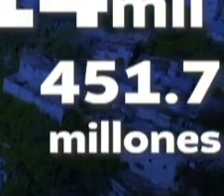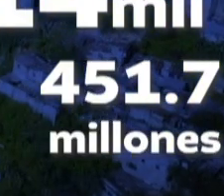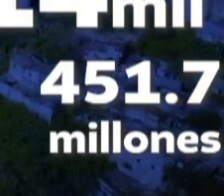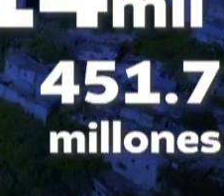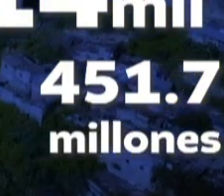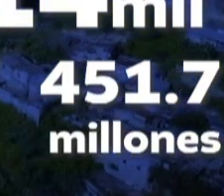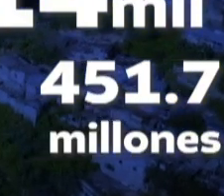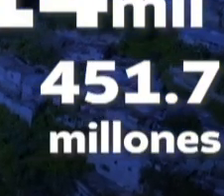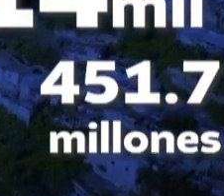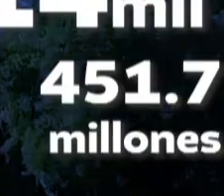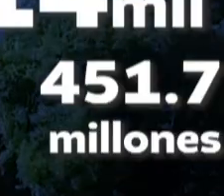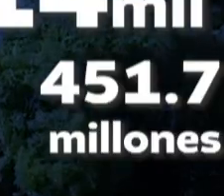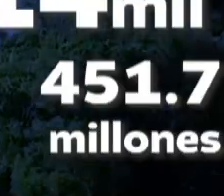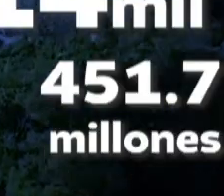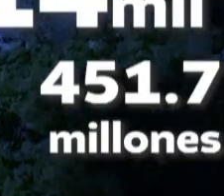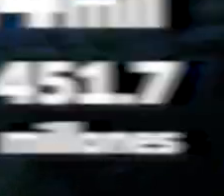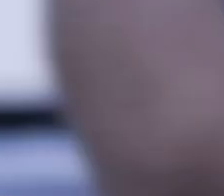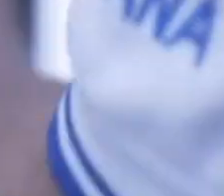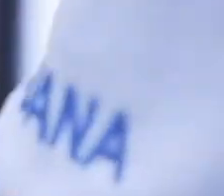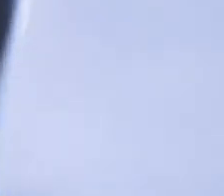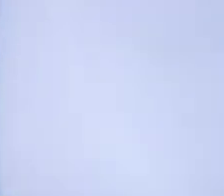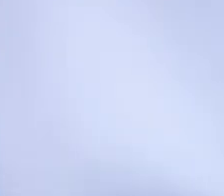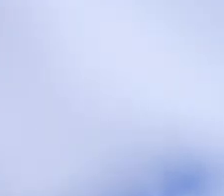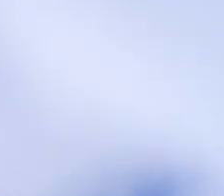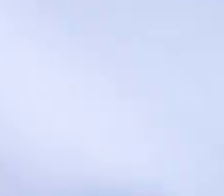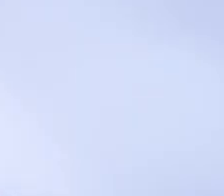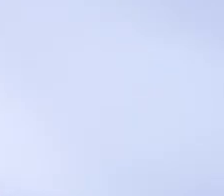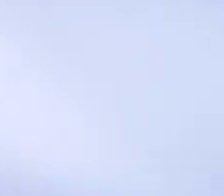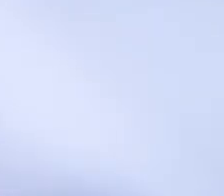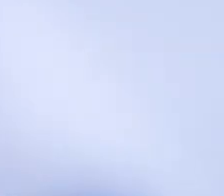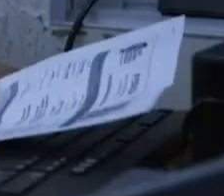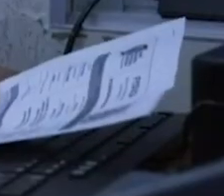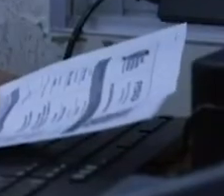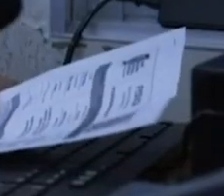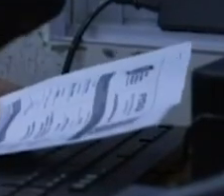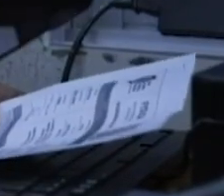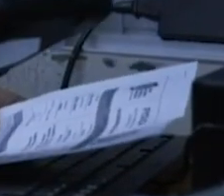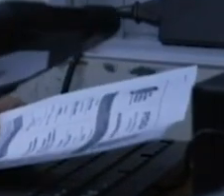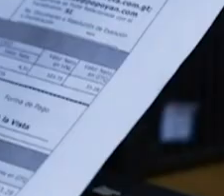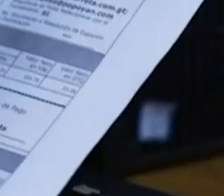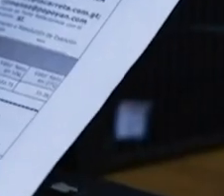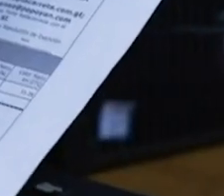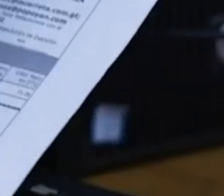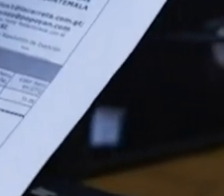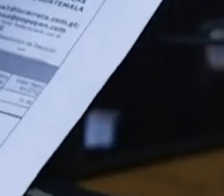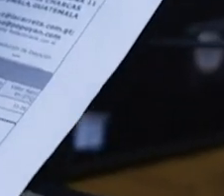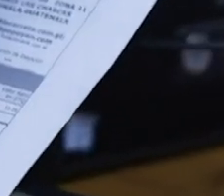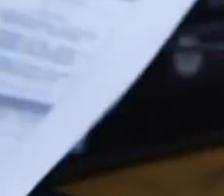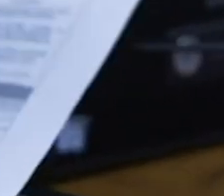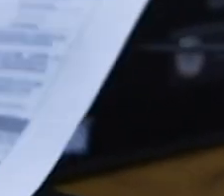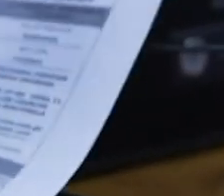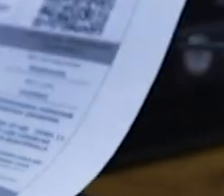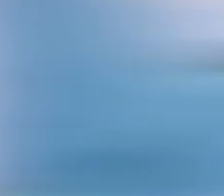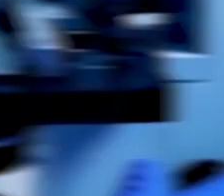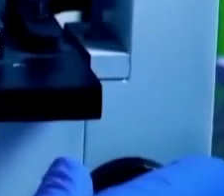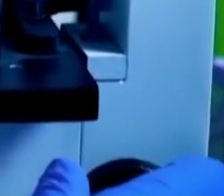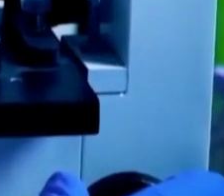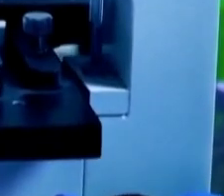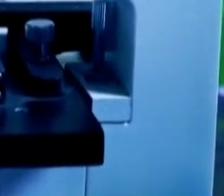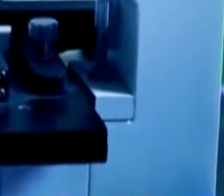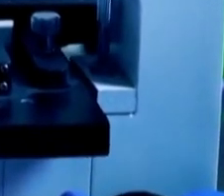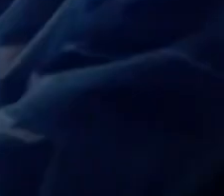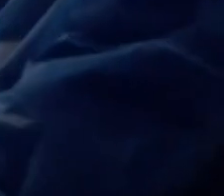.451.7 millones de jetzales a fin de que puedan utilizar los recursos de la buena recaudación de impuestos la inversión será para